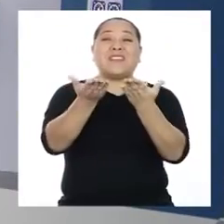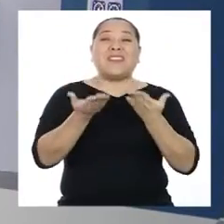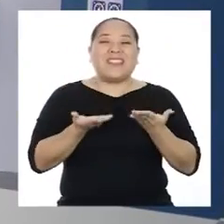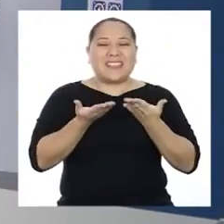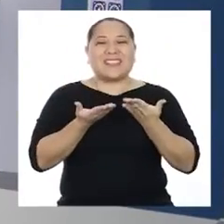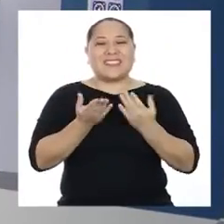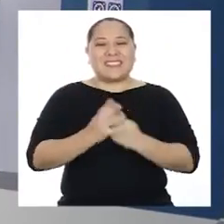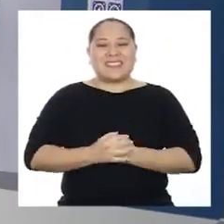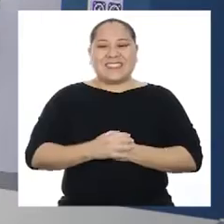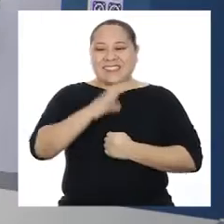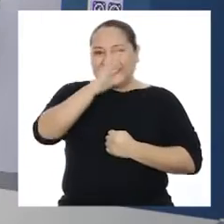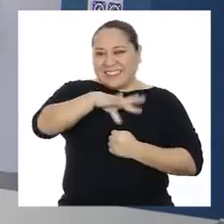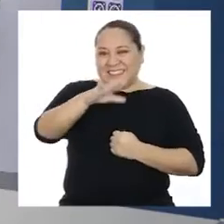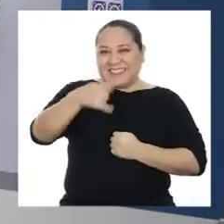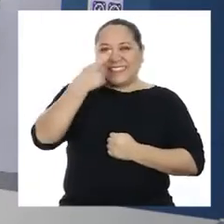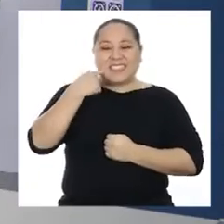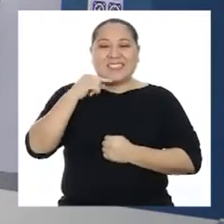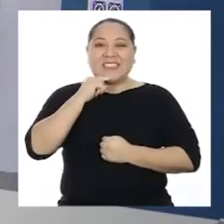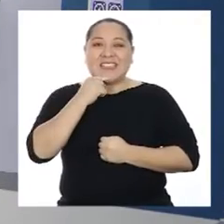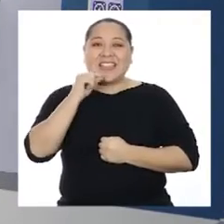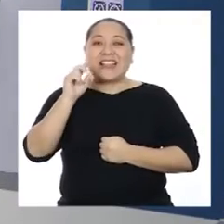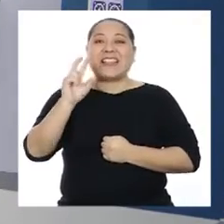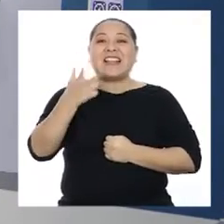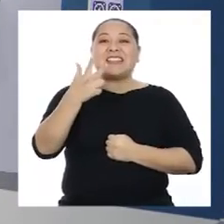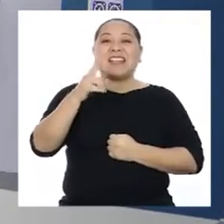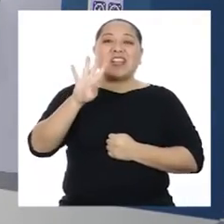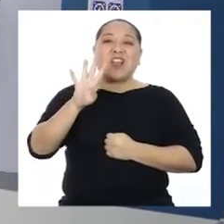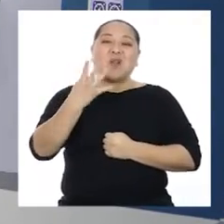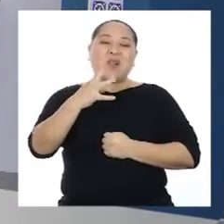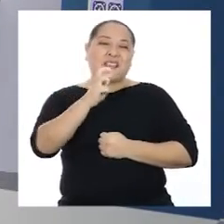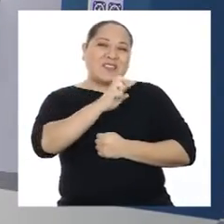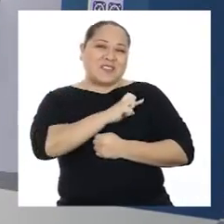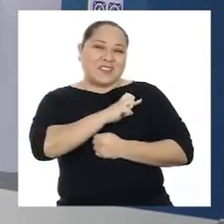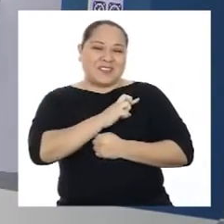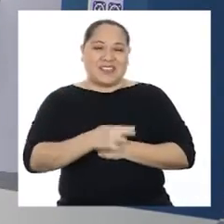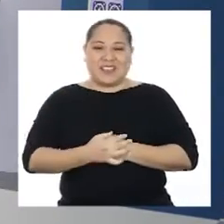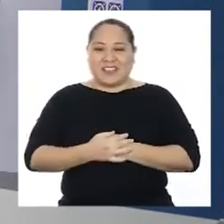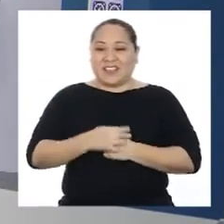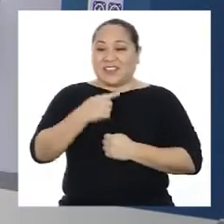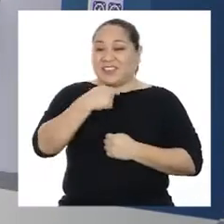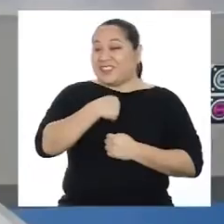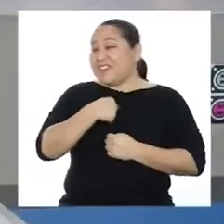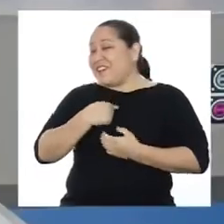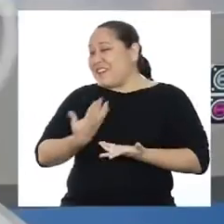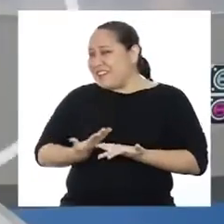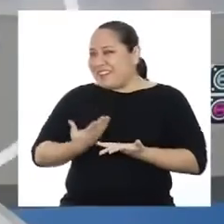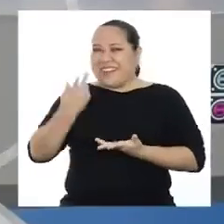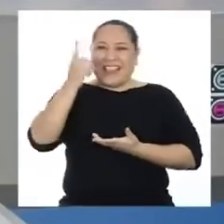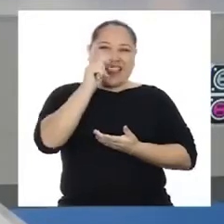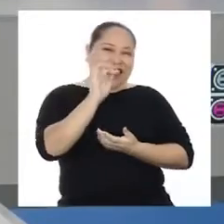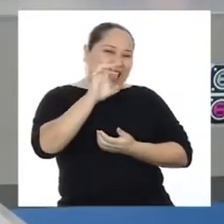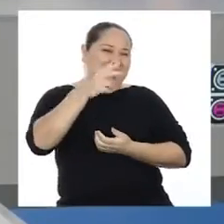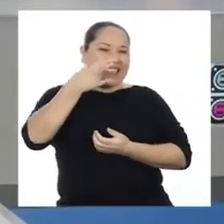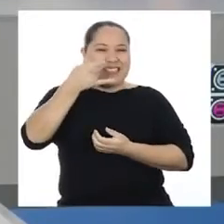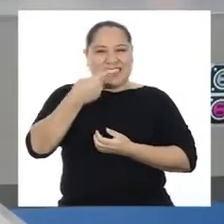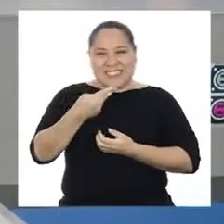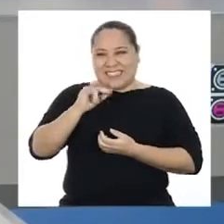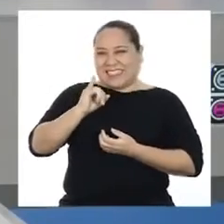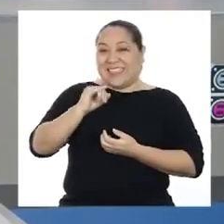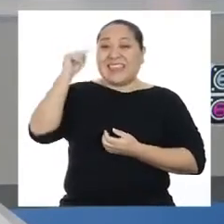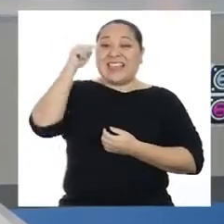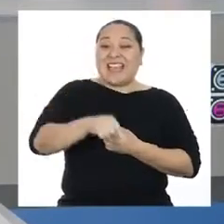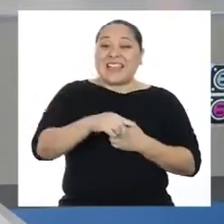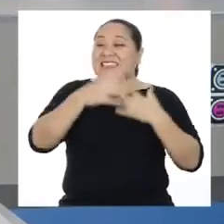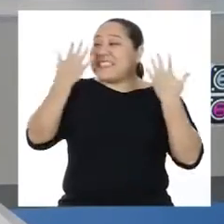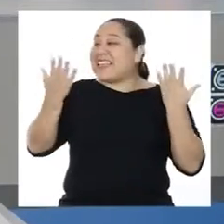Bienvenidos y bienvenidos, niñas y niños de tercero y cuarto de primaria. Yo soy Techi